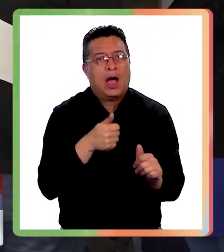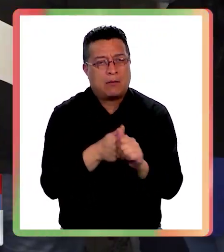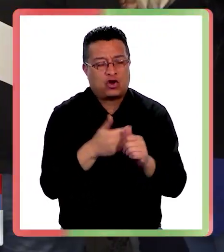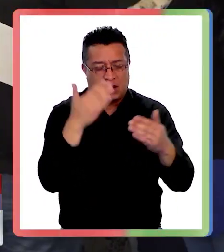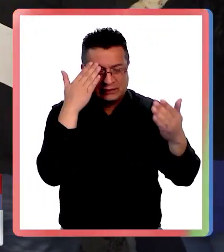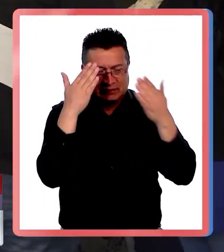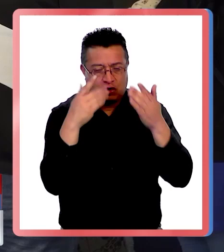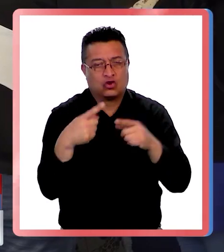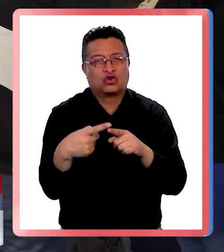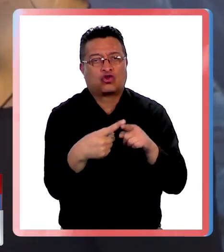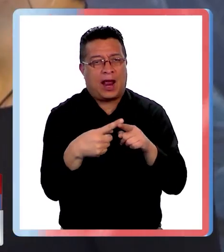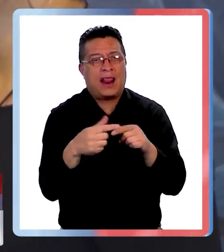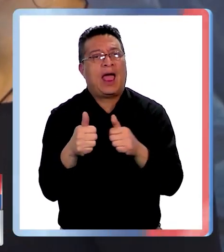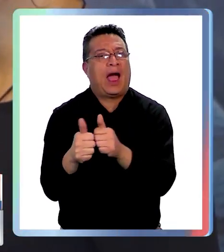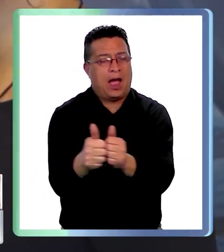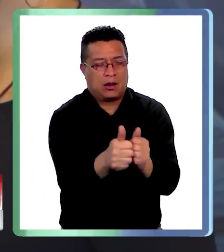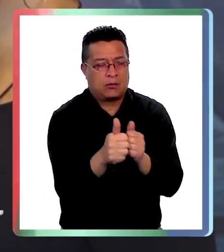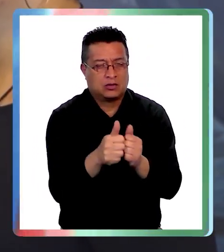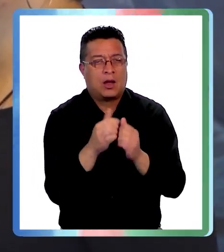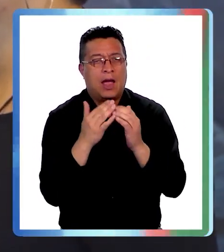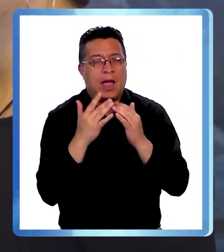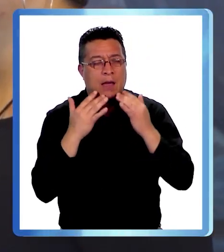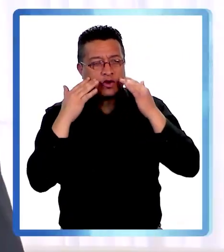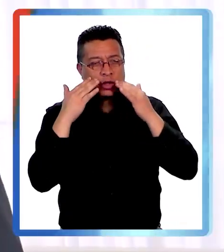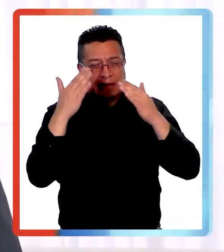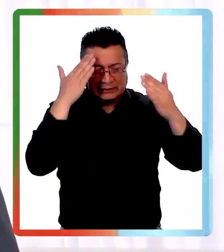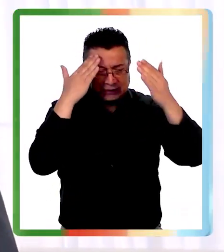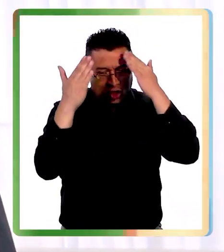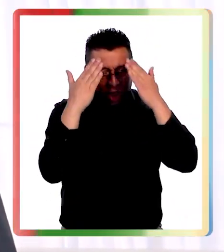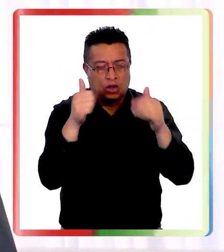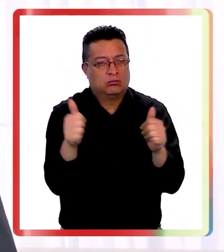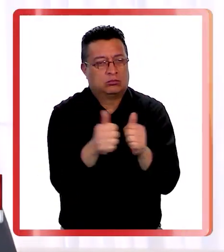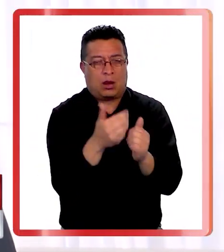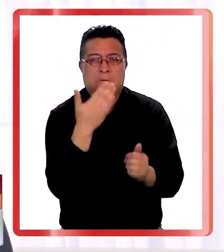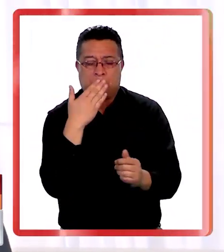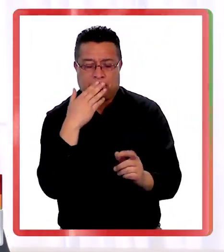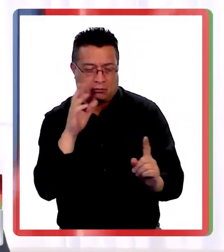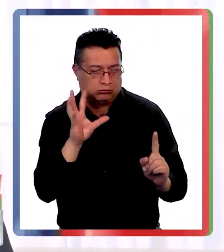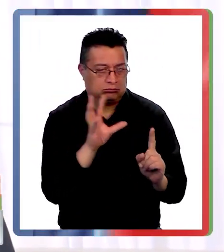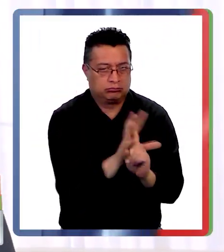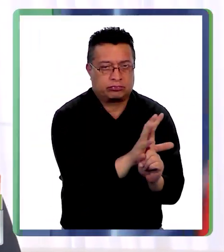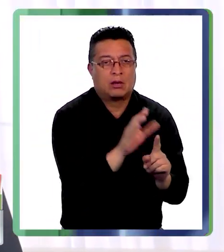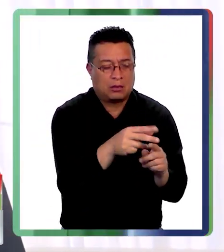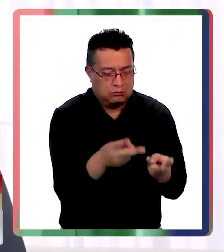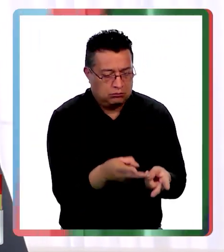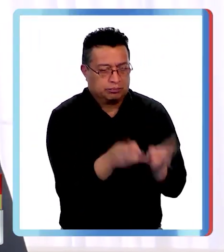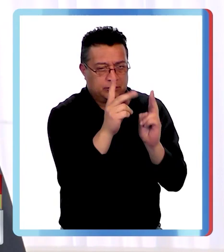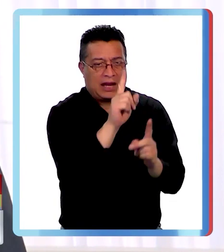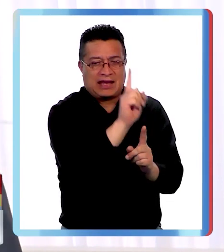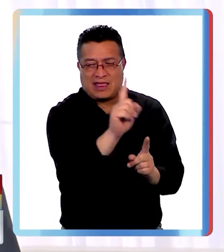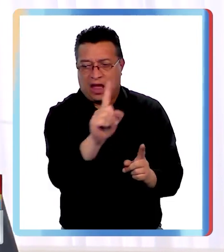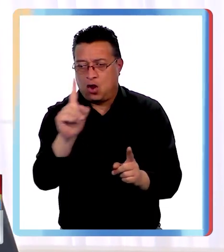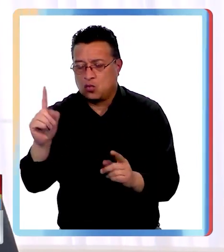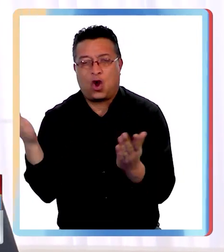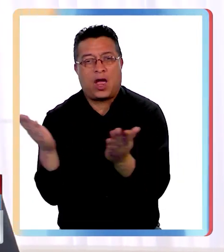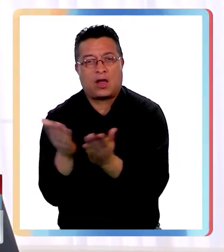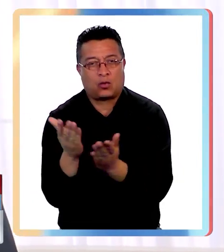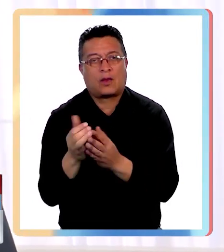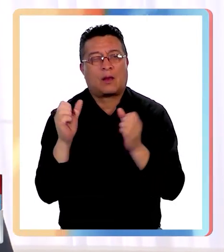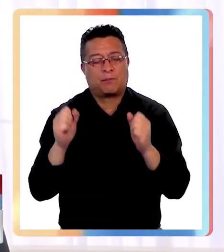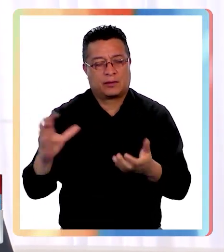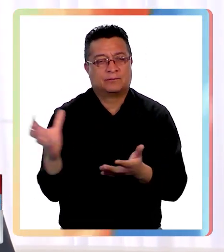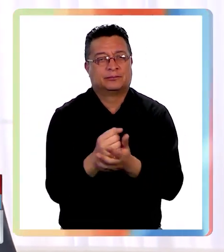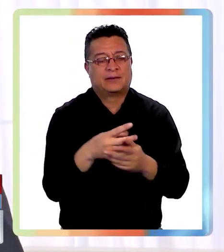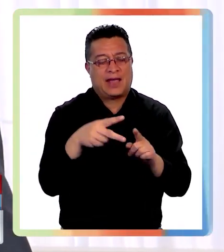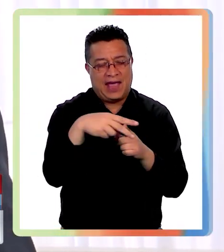también psicosocial, es un acompañamiento emocional, psicológico por parte de expertos, cosa que le permita a cada uno de los estudiantes el